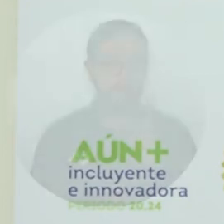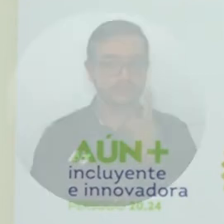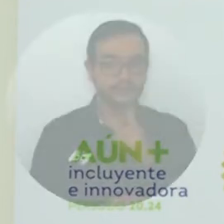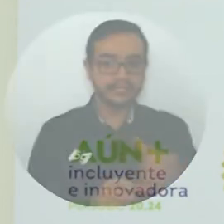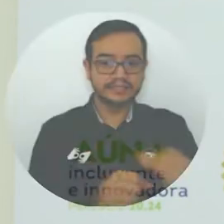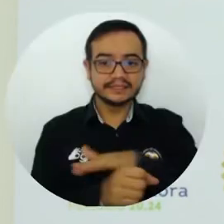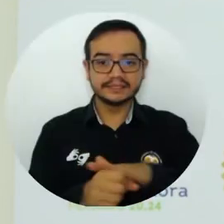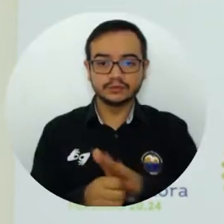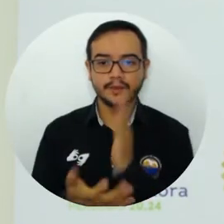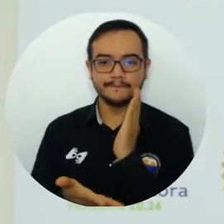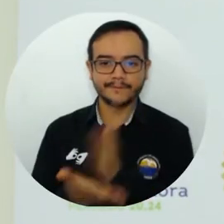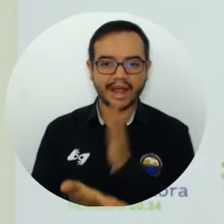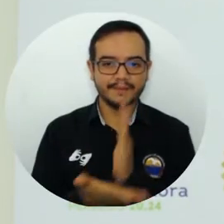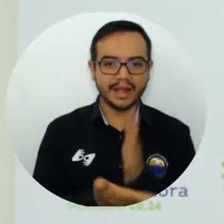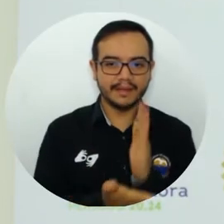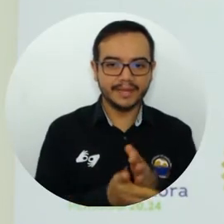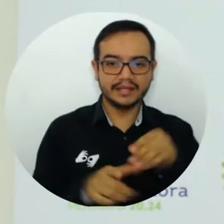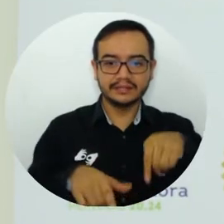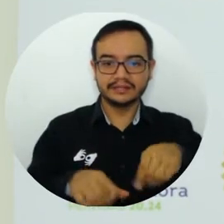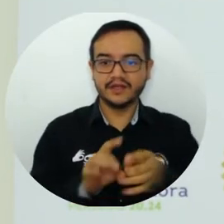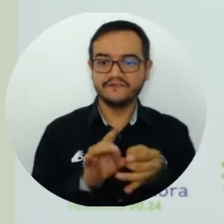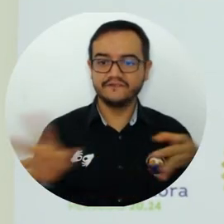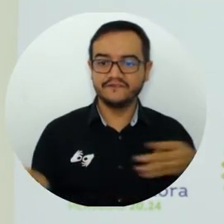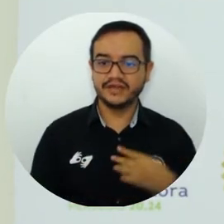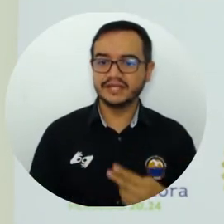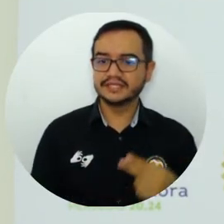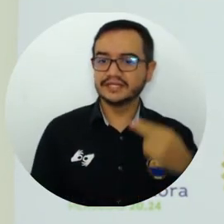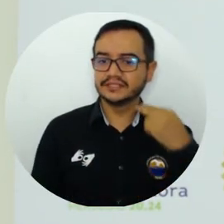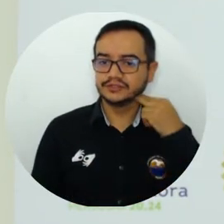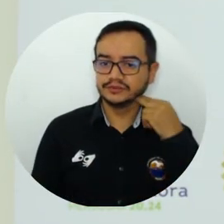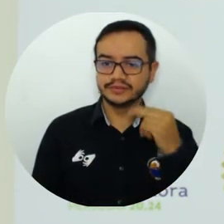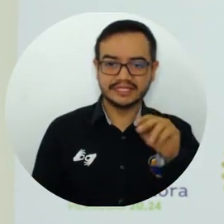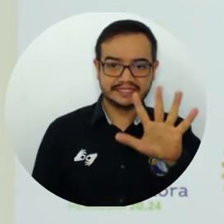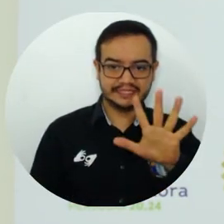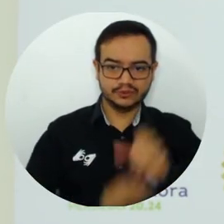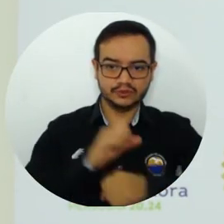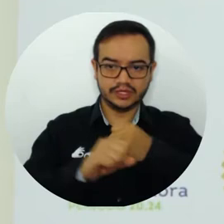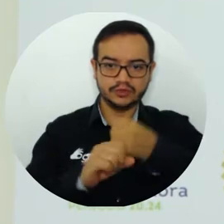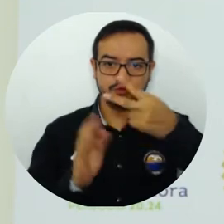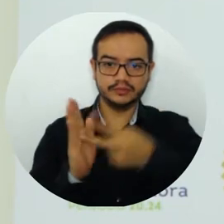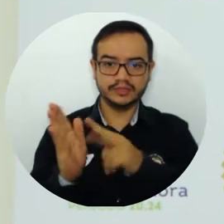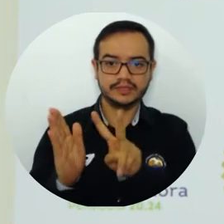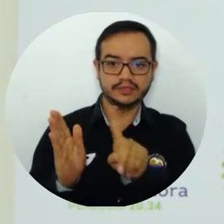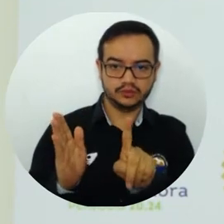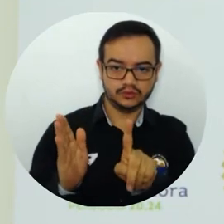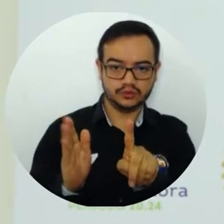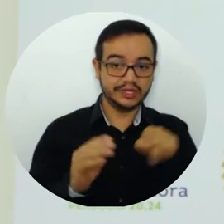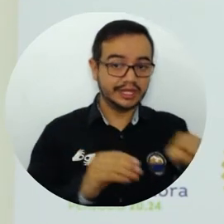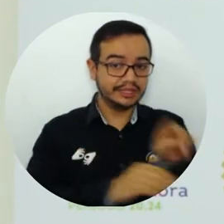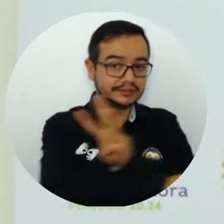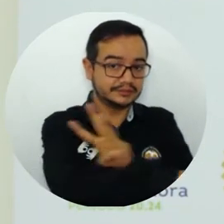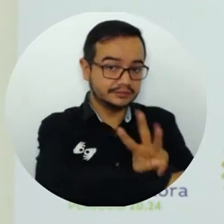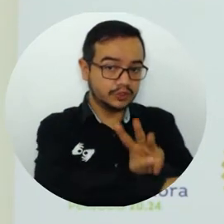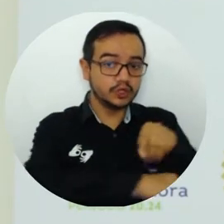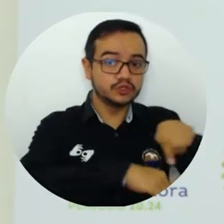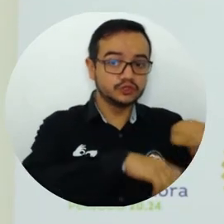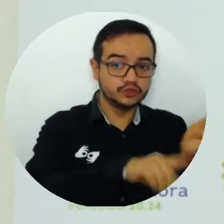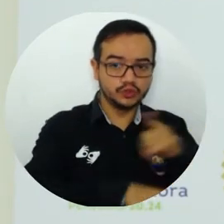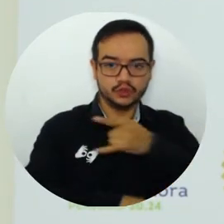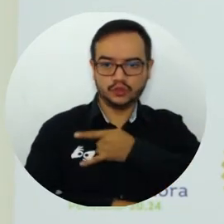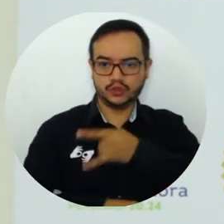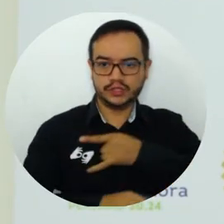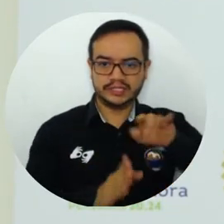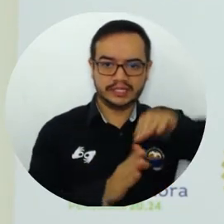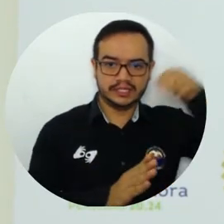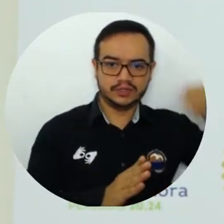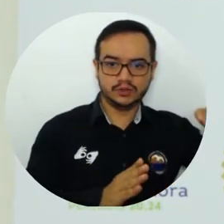A raíz de los inconvenientes presentados el día 5 de noviembre de 2021 por la Plataforma de la Universidad de